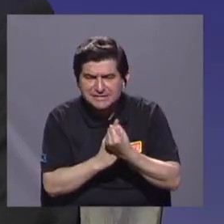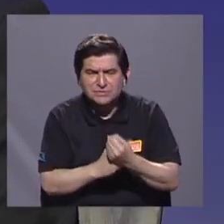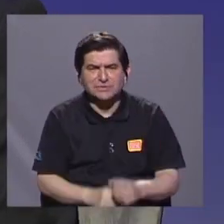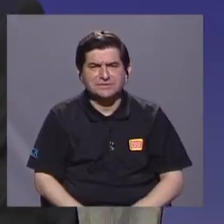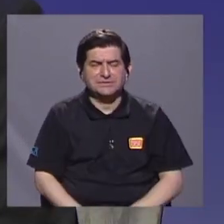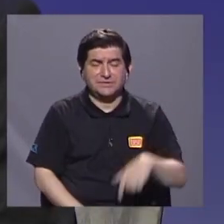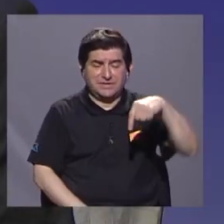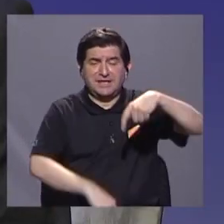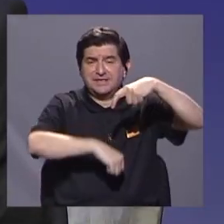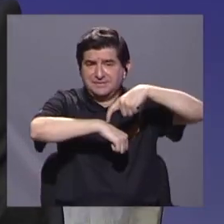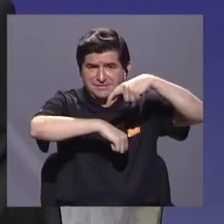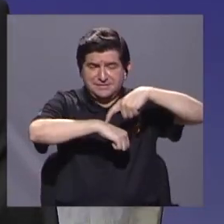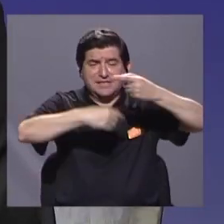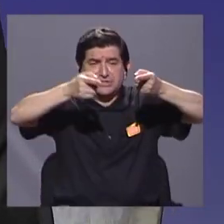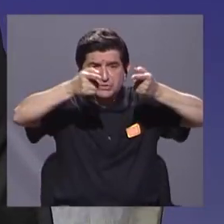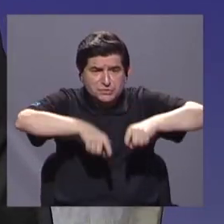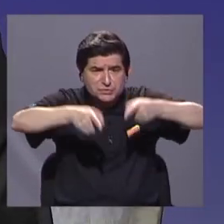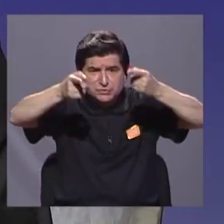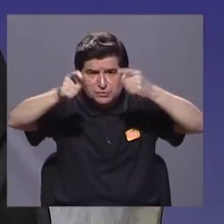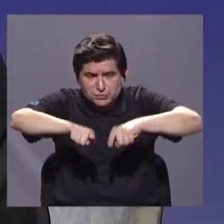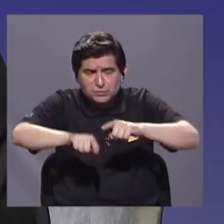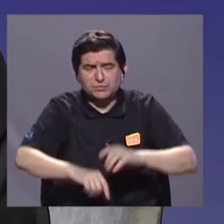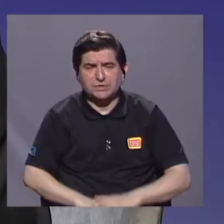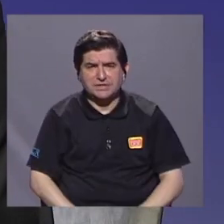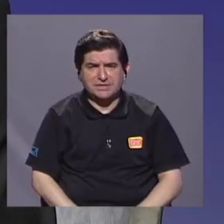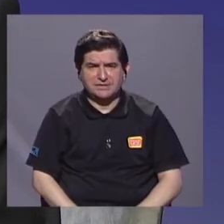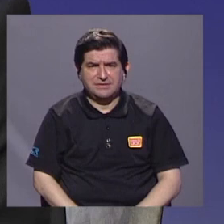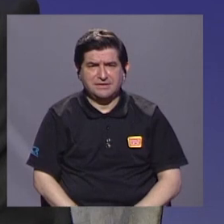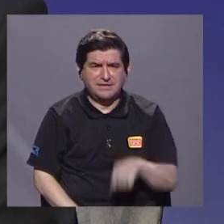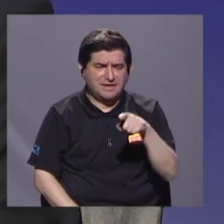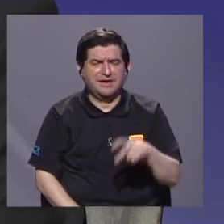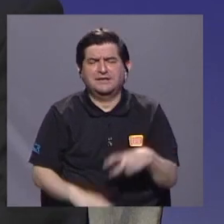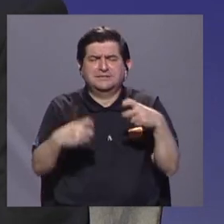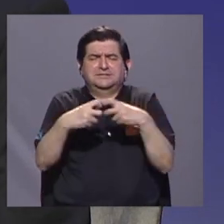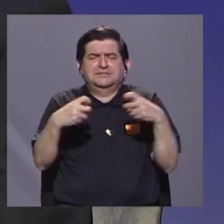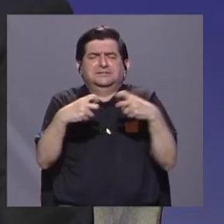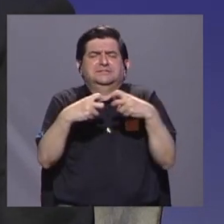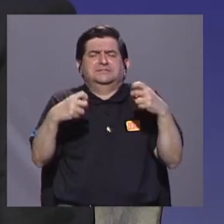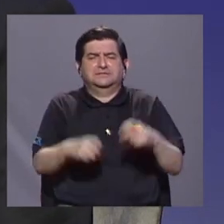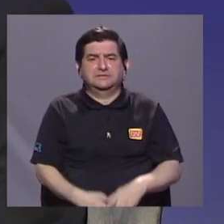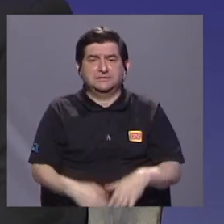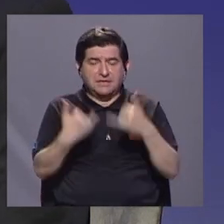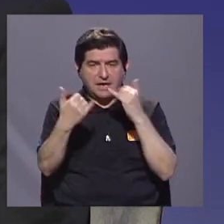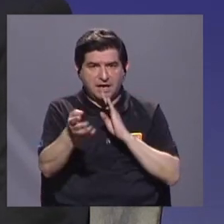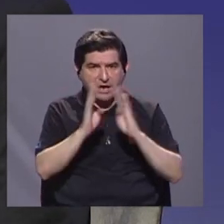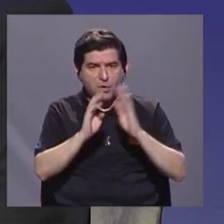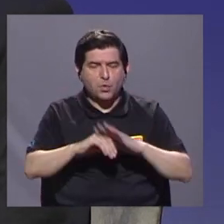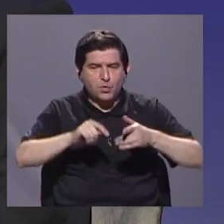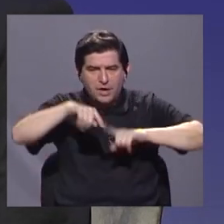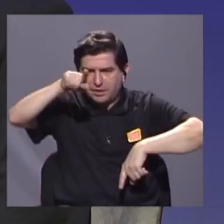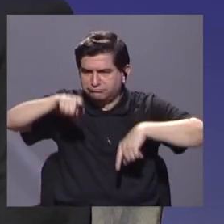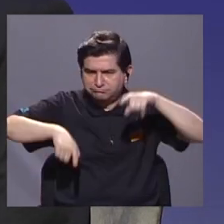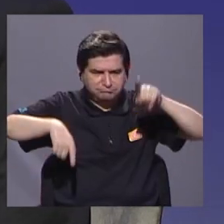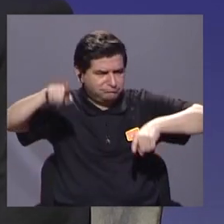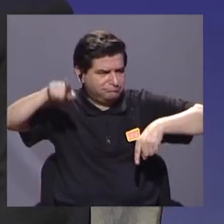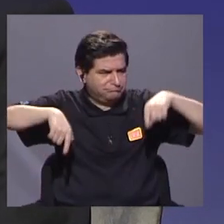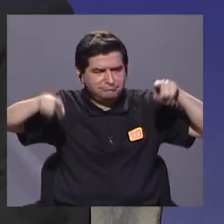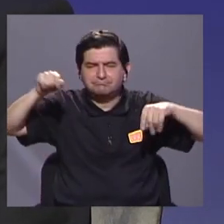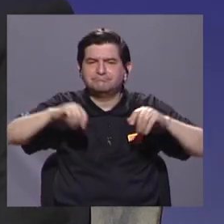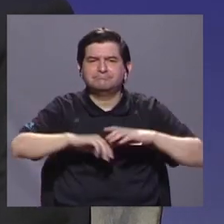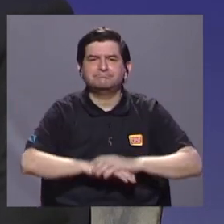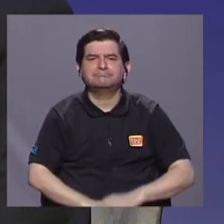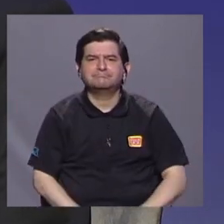situación actual que está ocurriendo con electrocución. Hablemos un poquito de estadísticas, Inés.